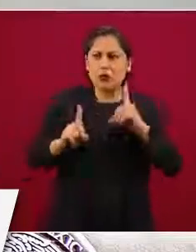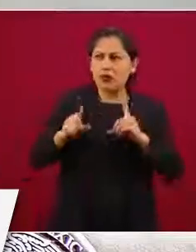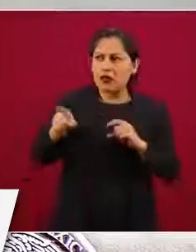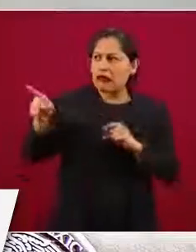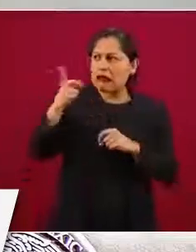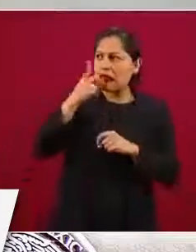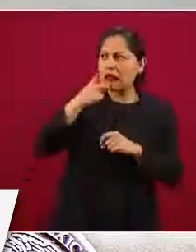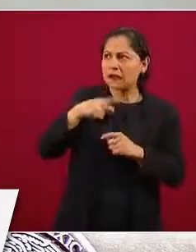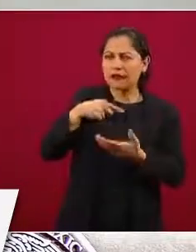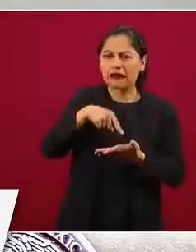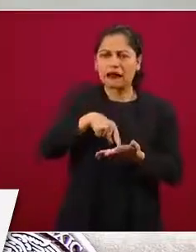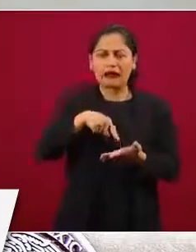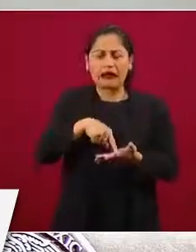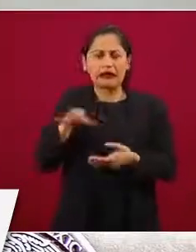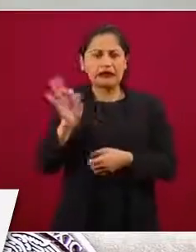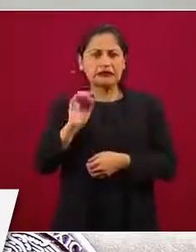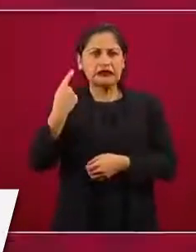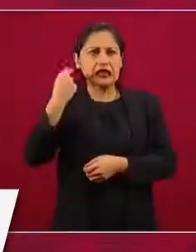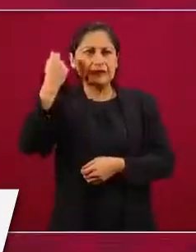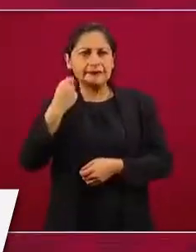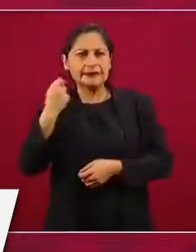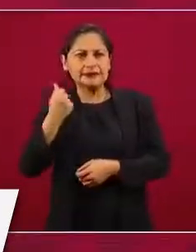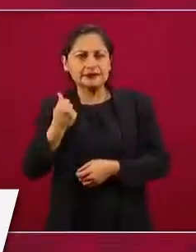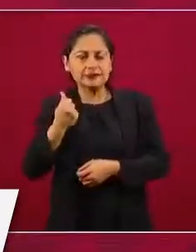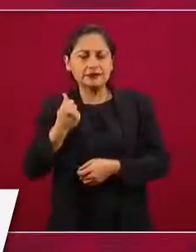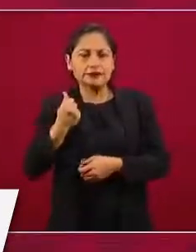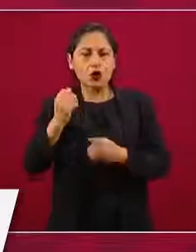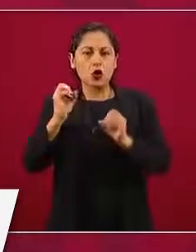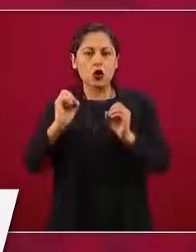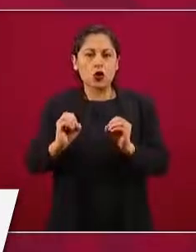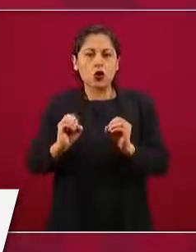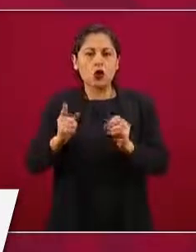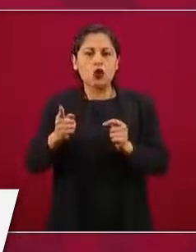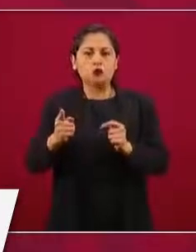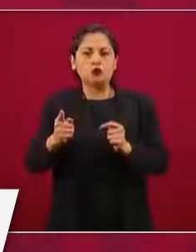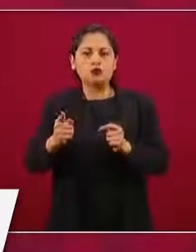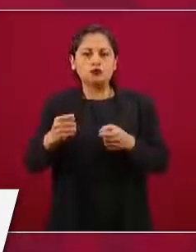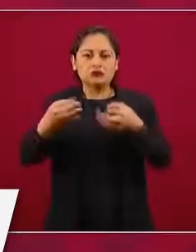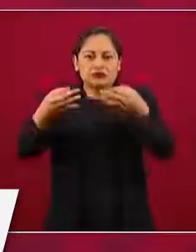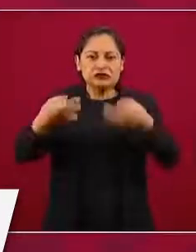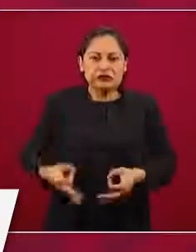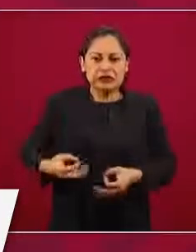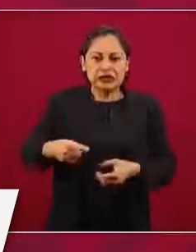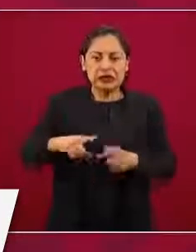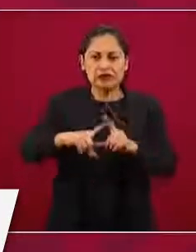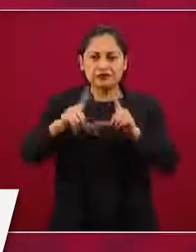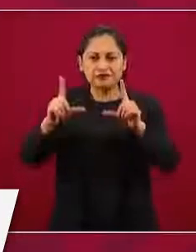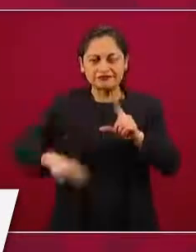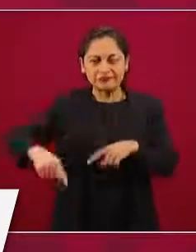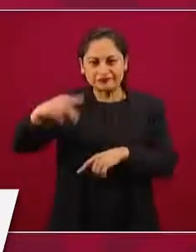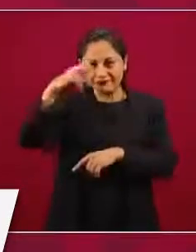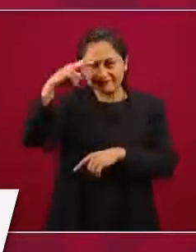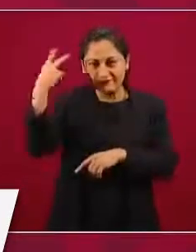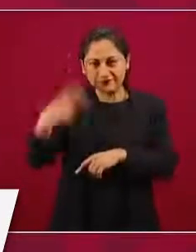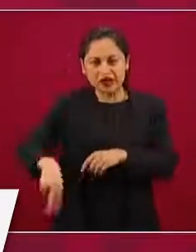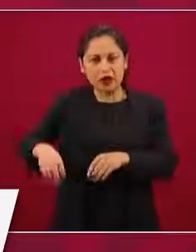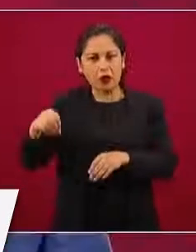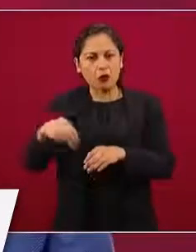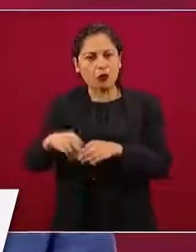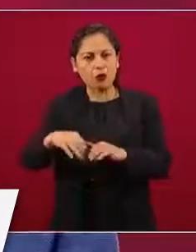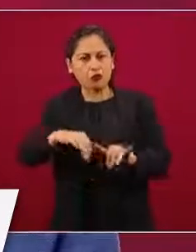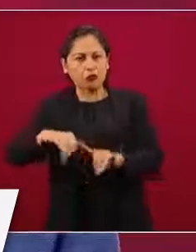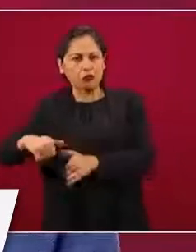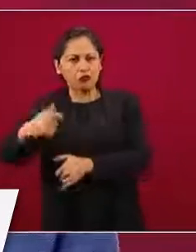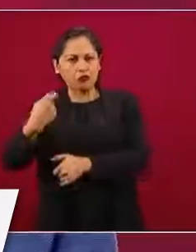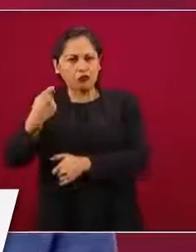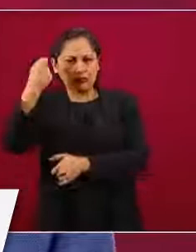de la nacionalización o estatización de los fondos de ahorro de los